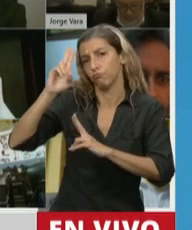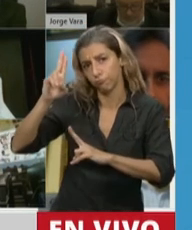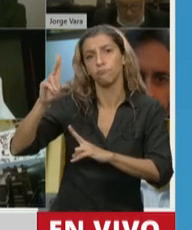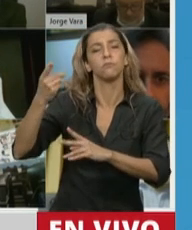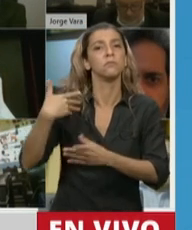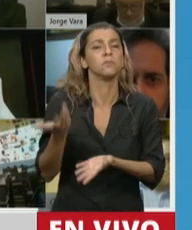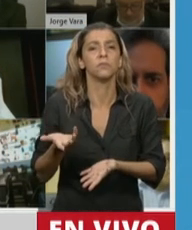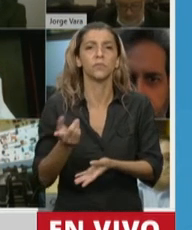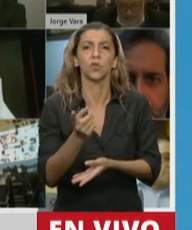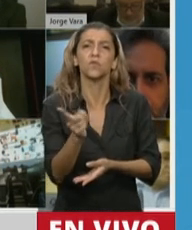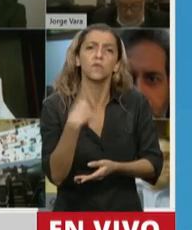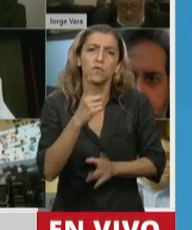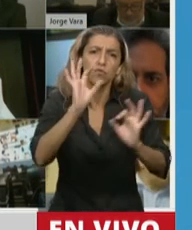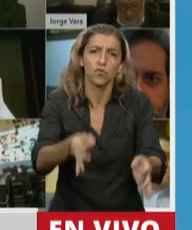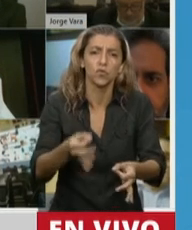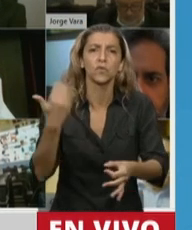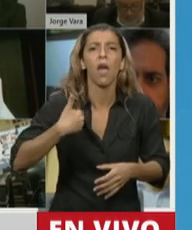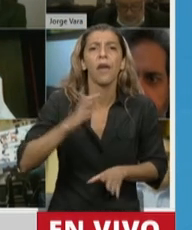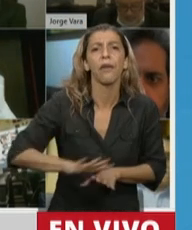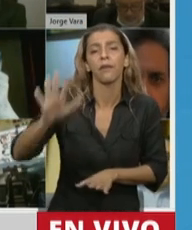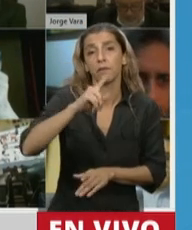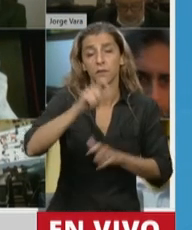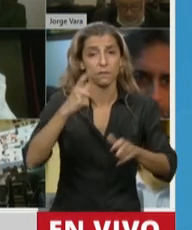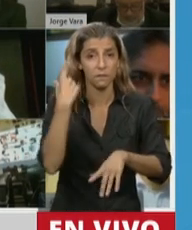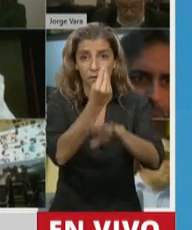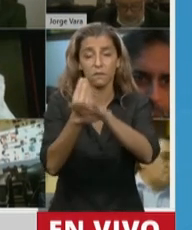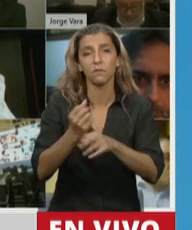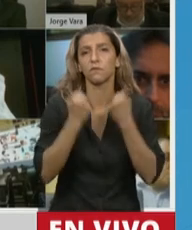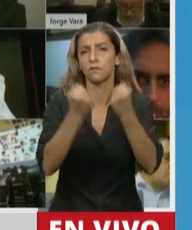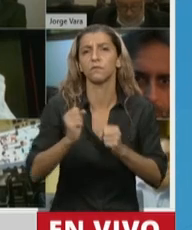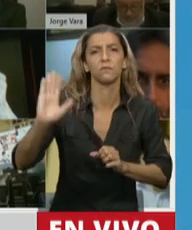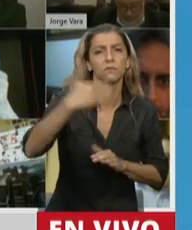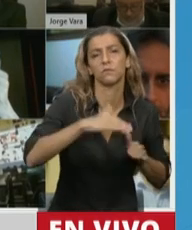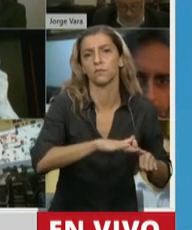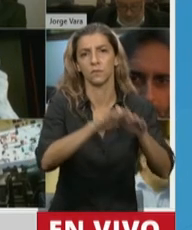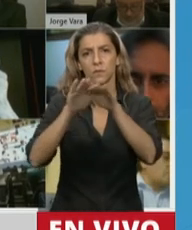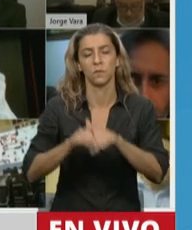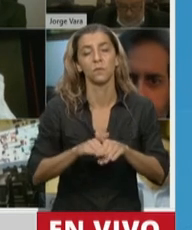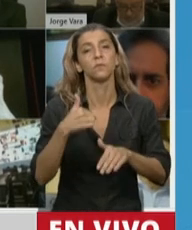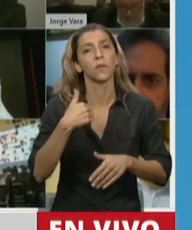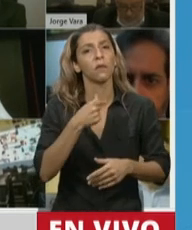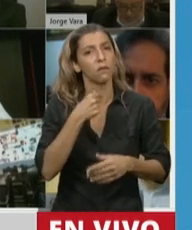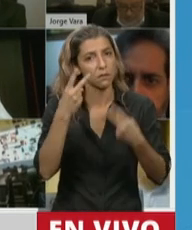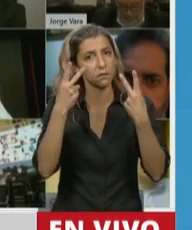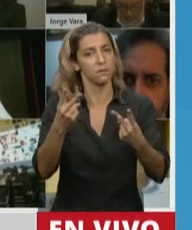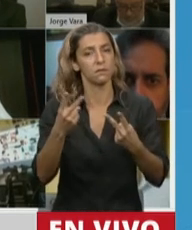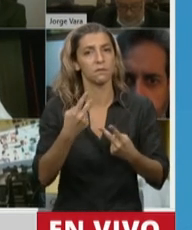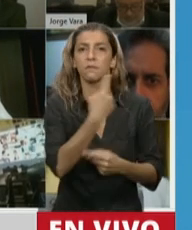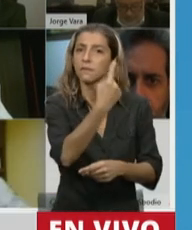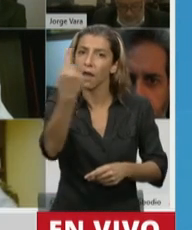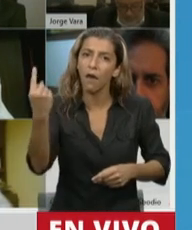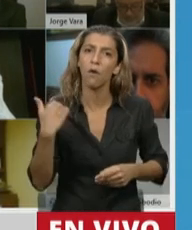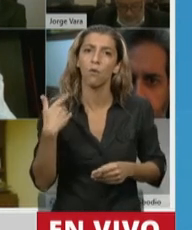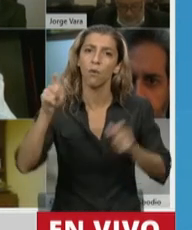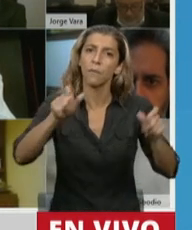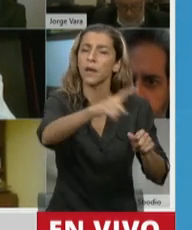mucho sacrificio, especialmente de todos los argentinos. Quiero finalmente reconocer el gran sacrificio, el esfuerzo que hacen día a día,